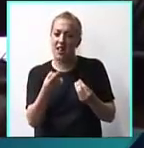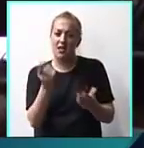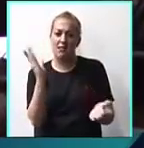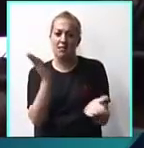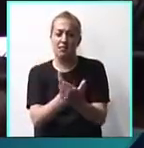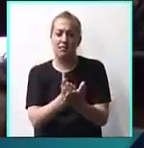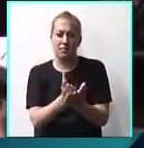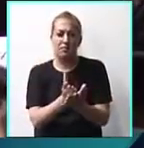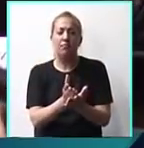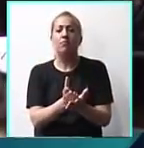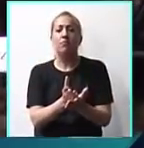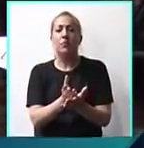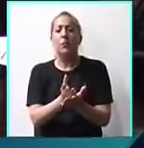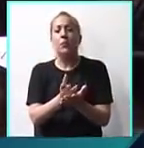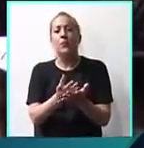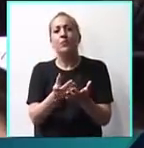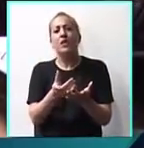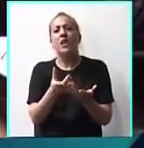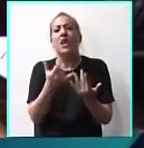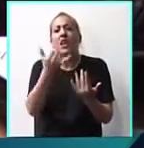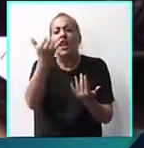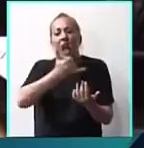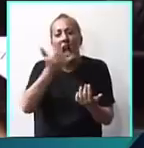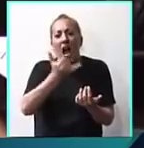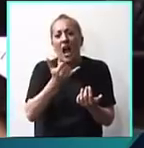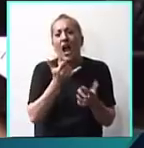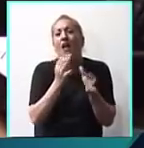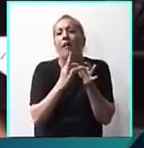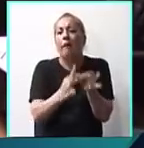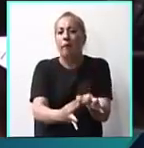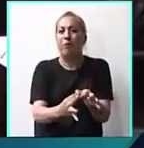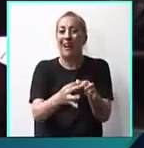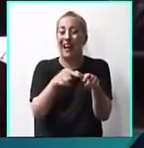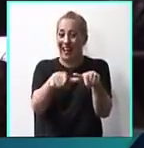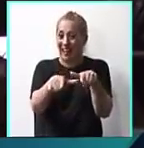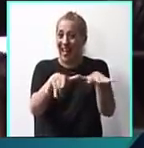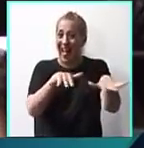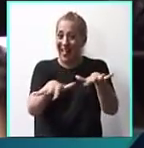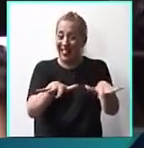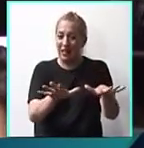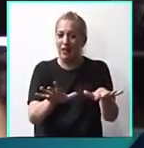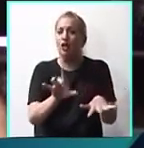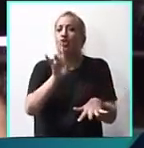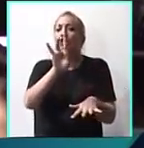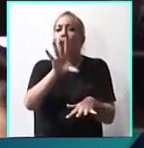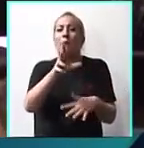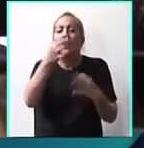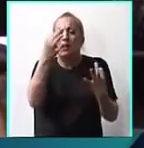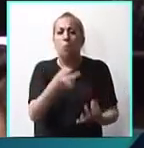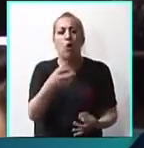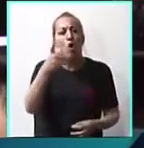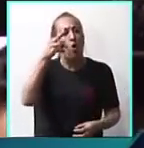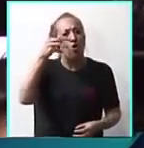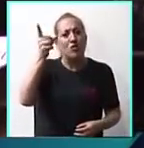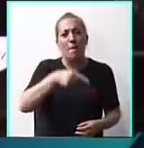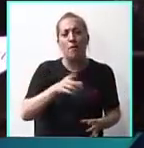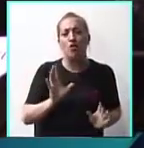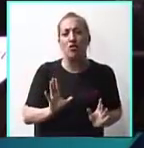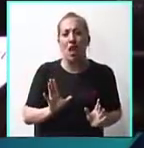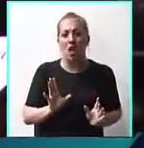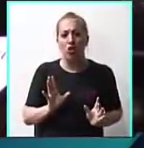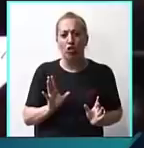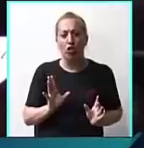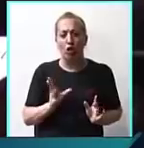se realizan relacionadas con estas actividades, solo alcanzan el 8% de las contravenciones.